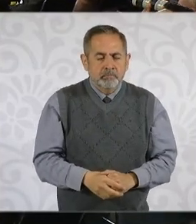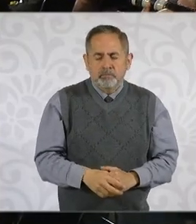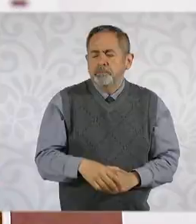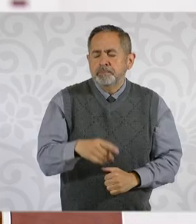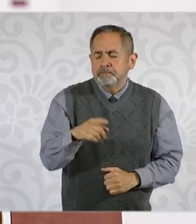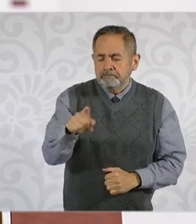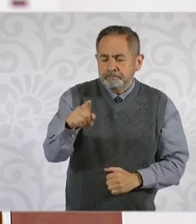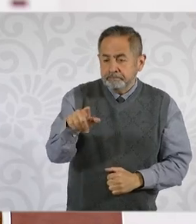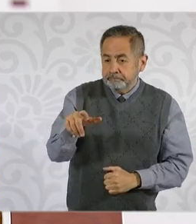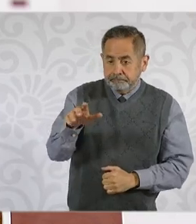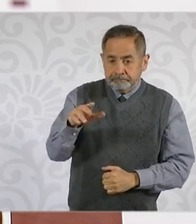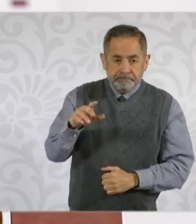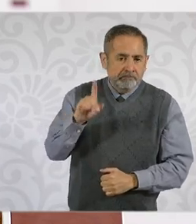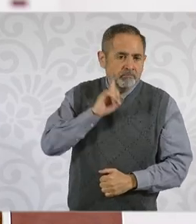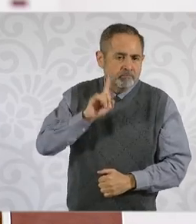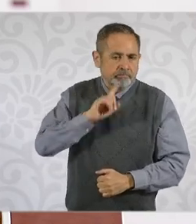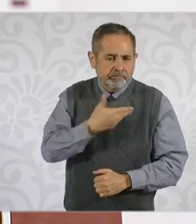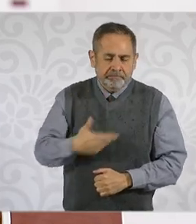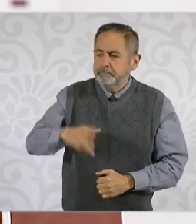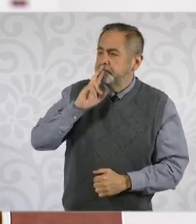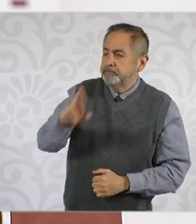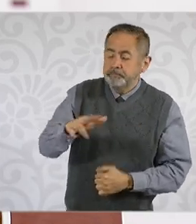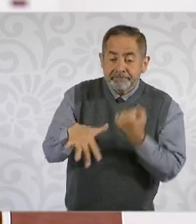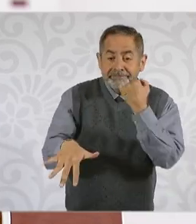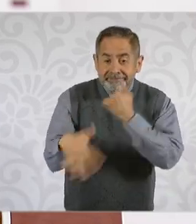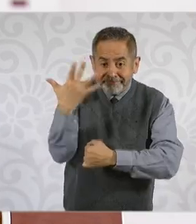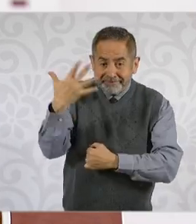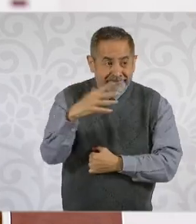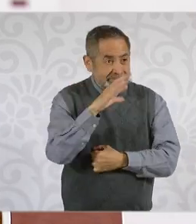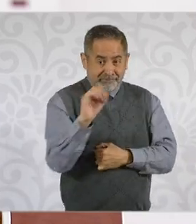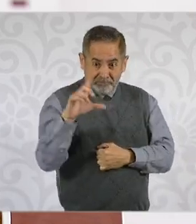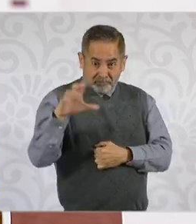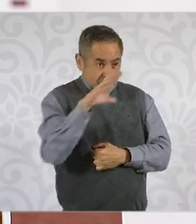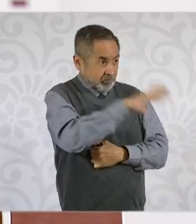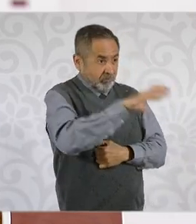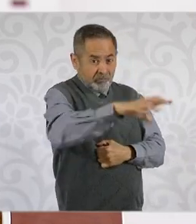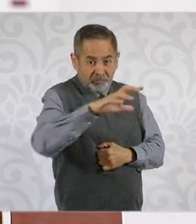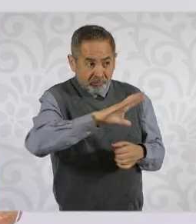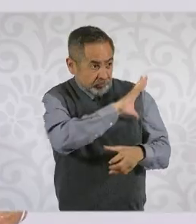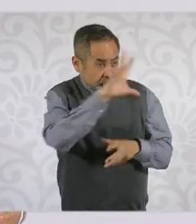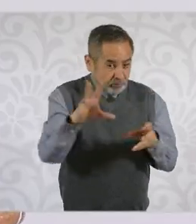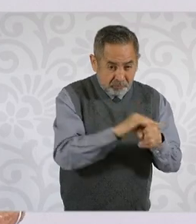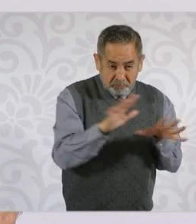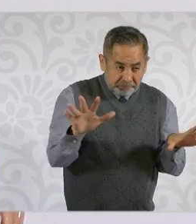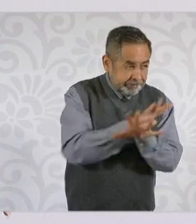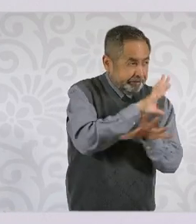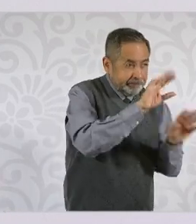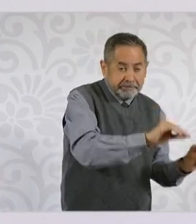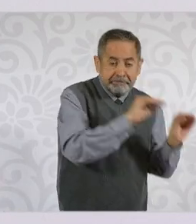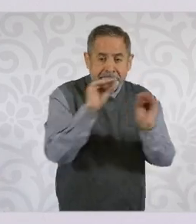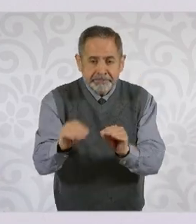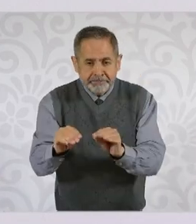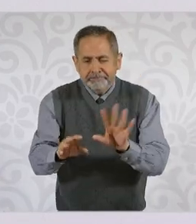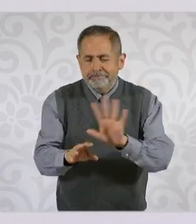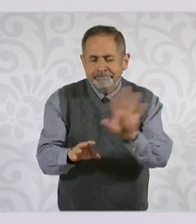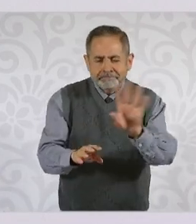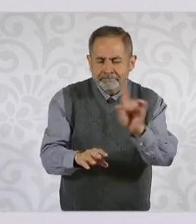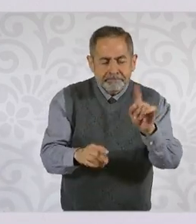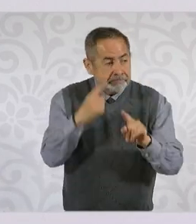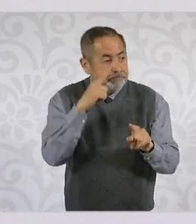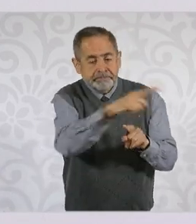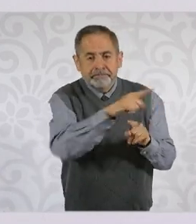colonias que necesitan reubicarse, son esencialmente las que están en la parte baja, cerca del aeropuerto.